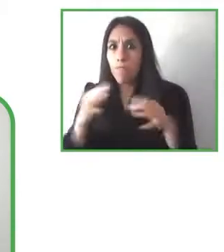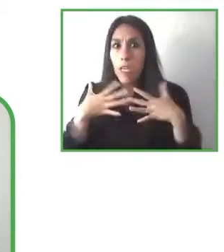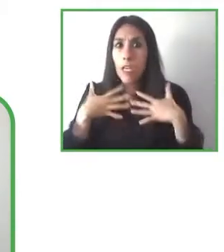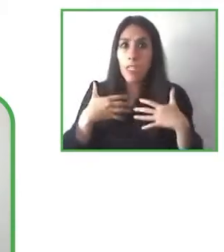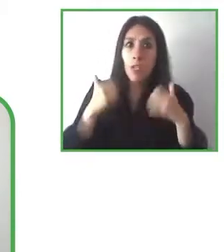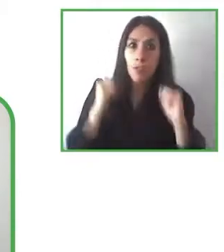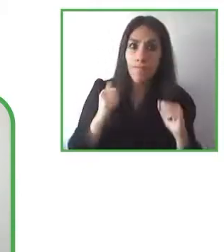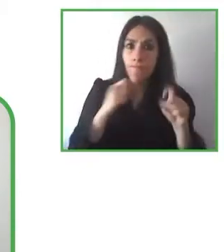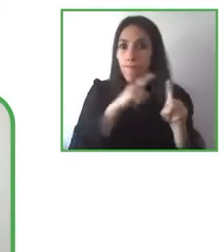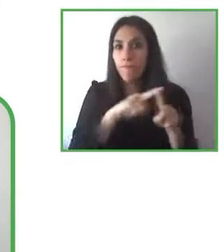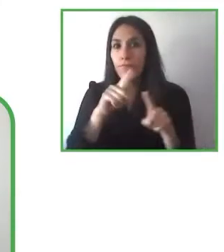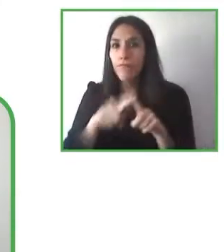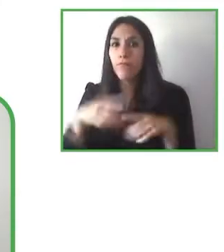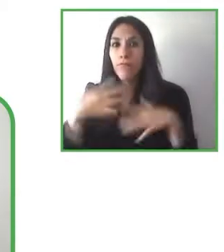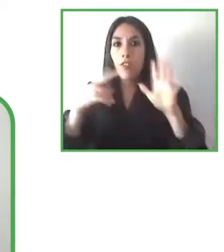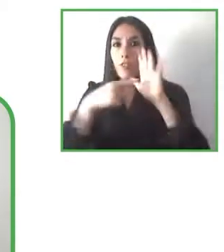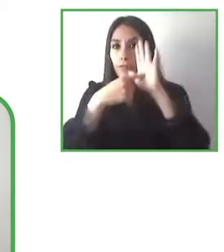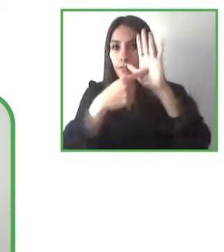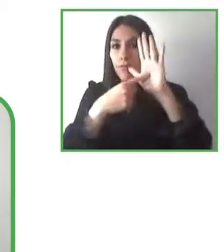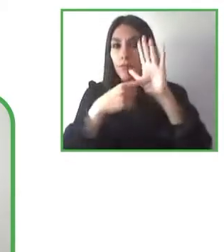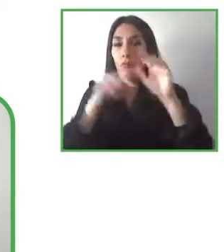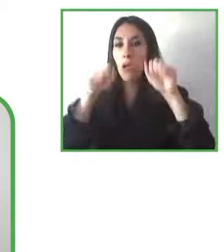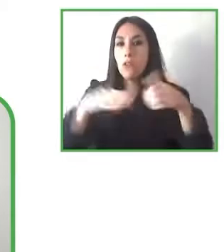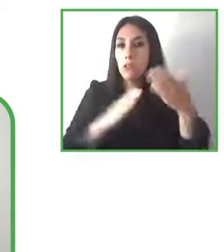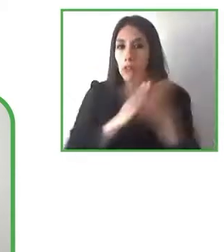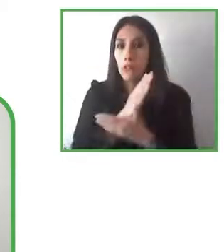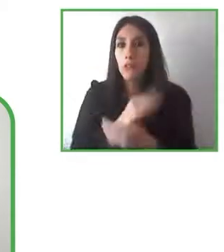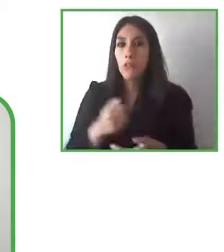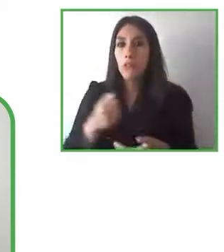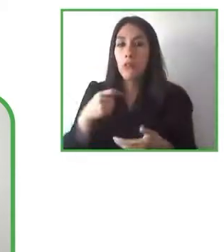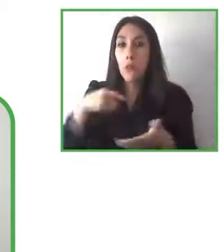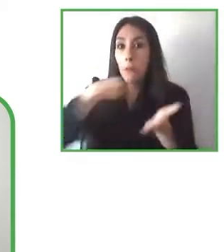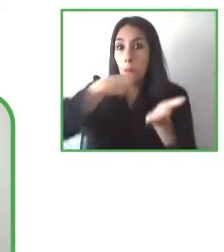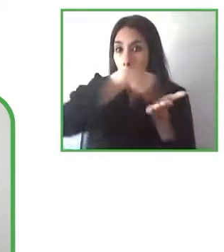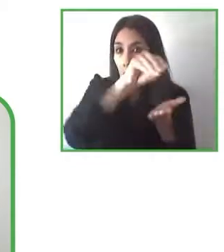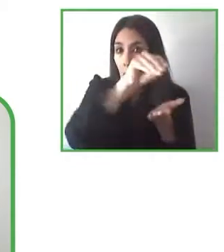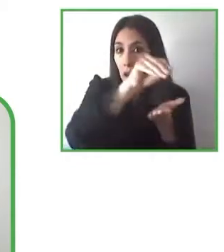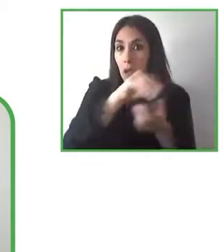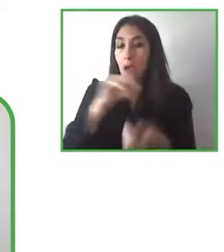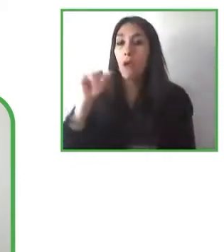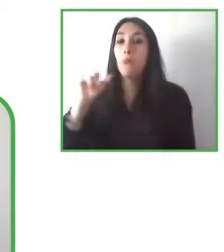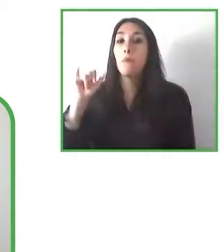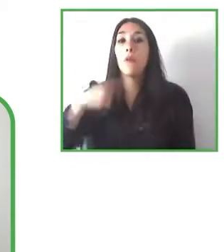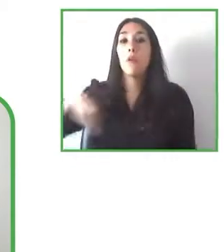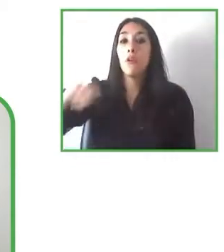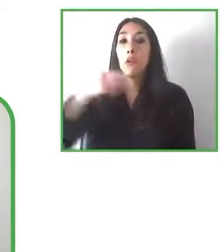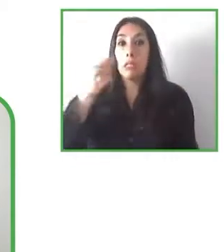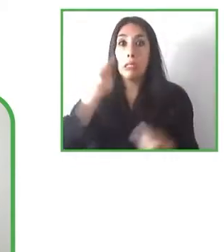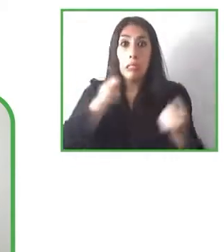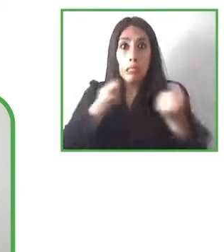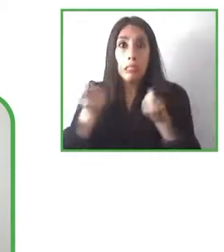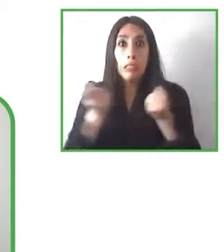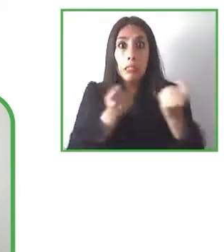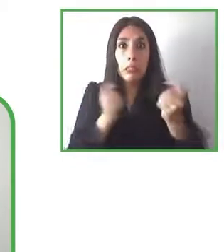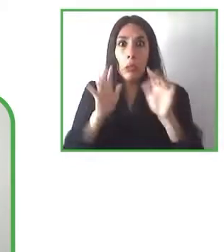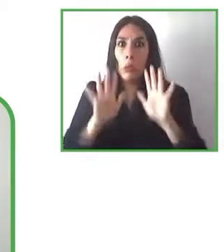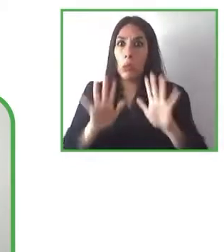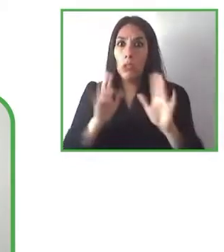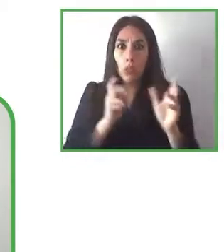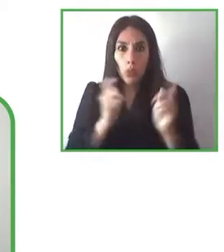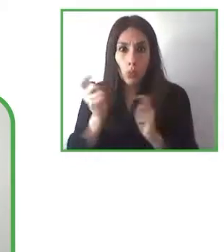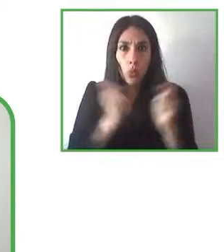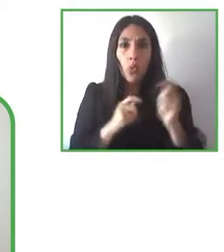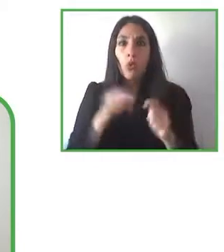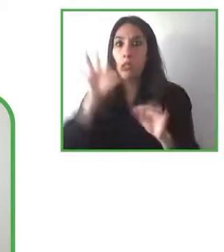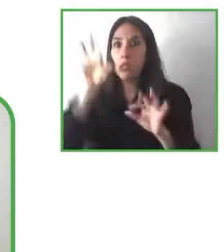reembolsado y también intentar de juntar o unir buscar a los países